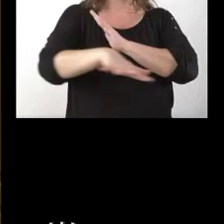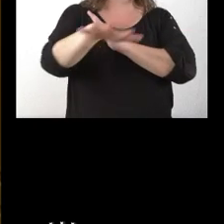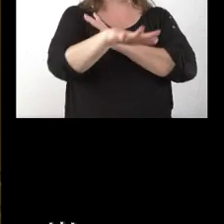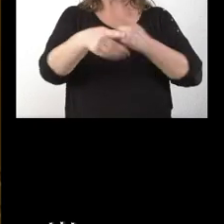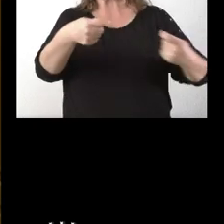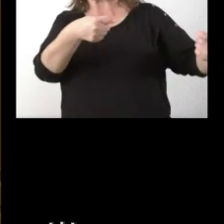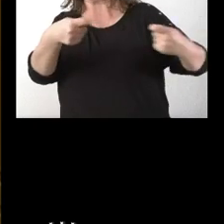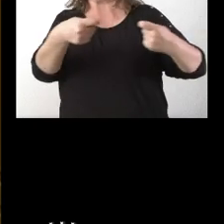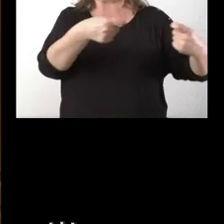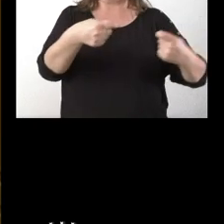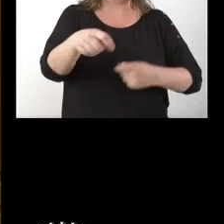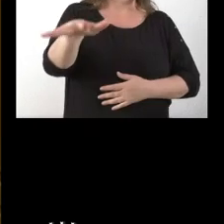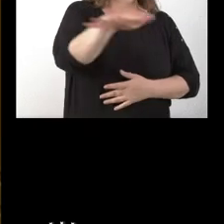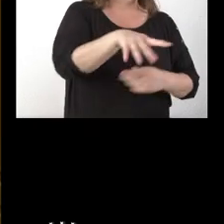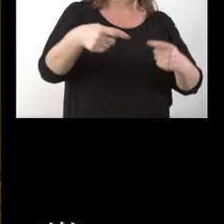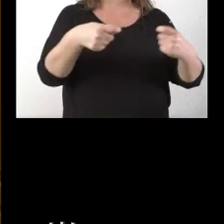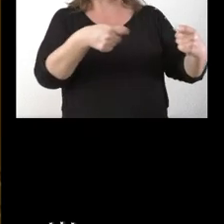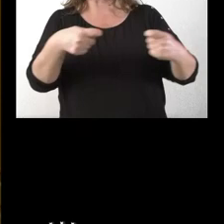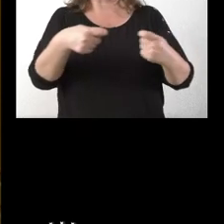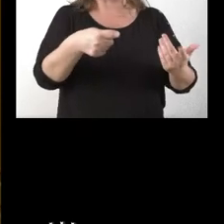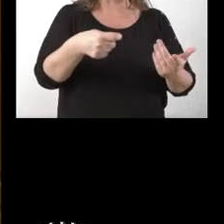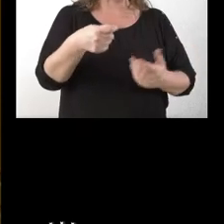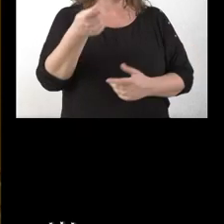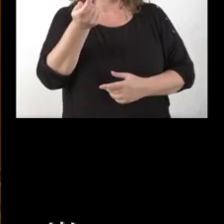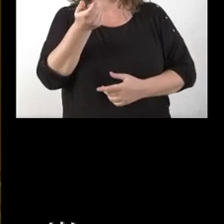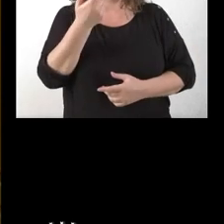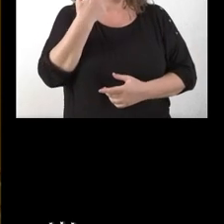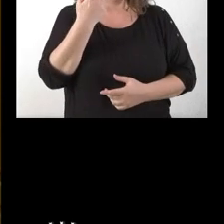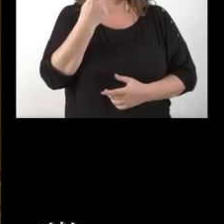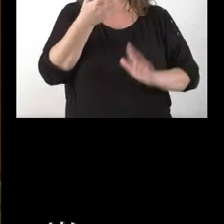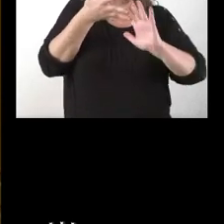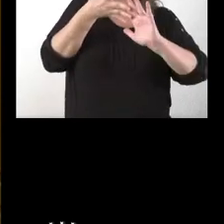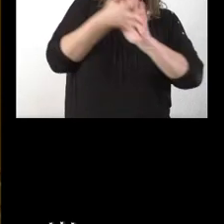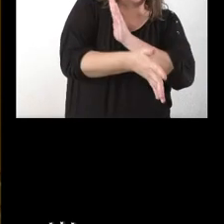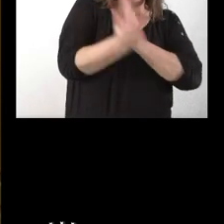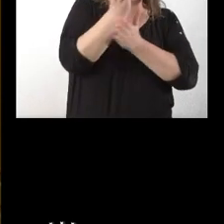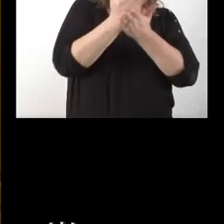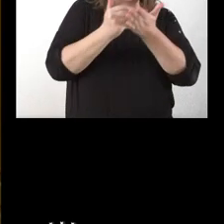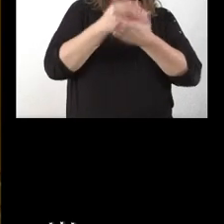Estas zonas tensionadas las tiene que definir o concretar la comunidad autónoma. Si lo va a hacer.